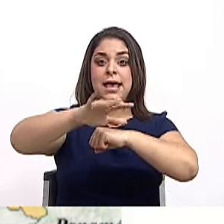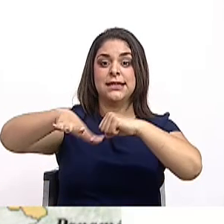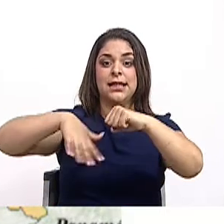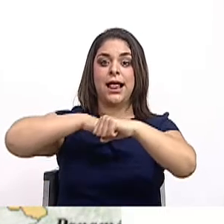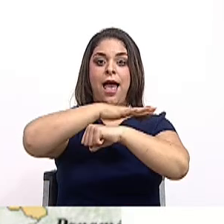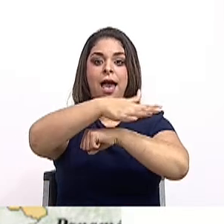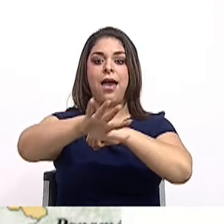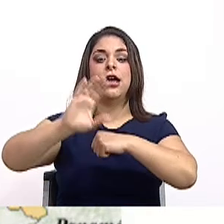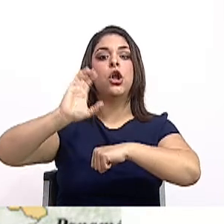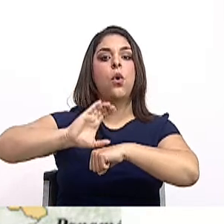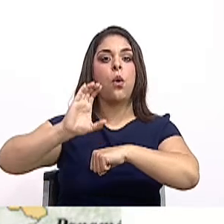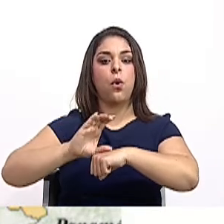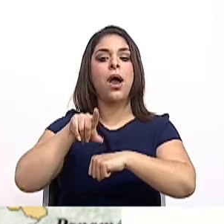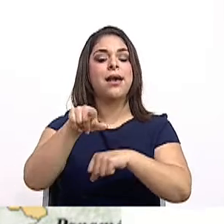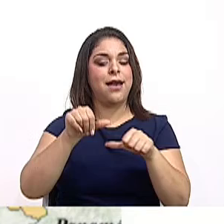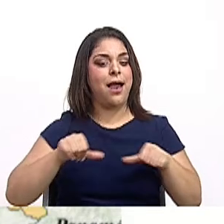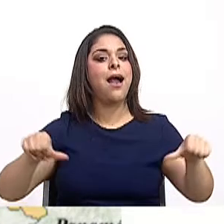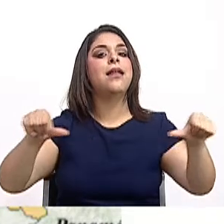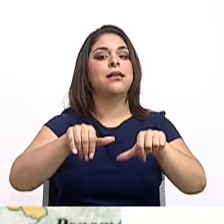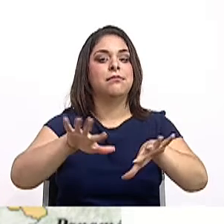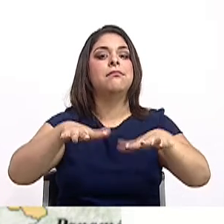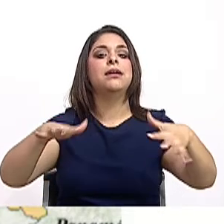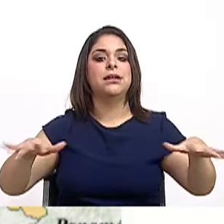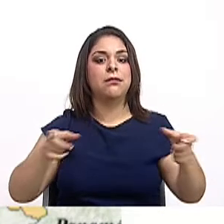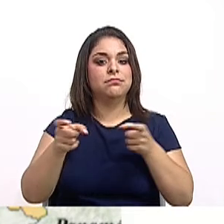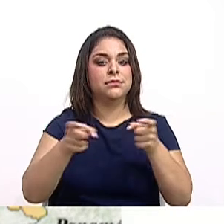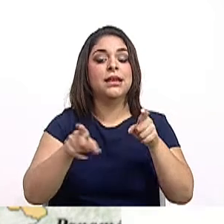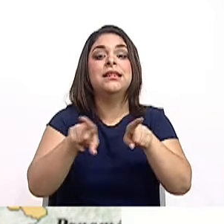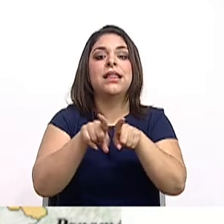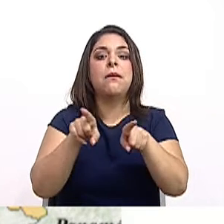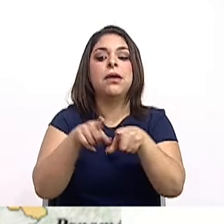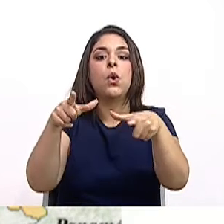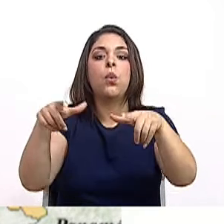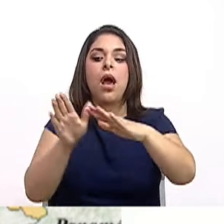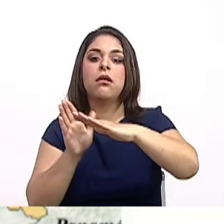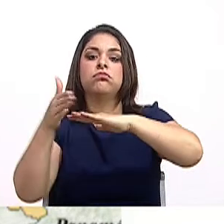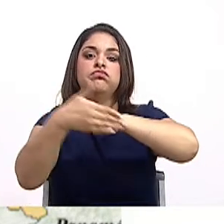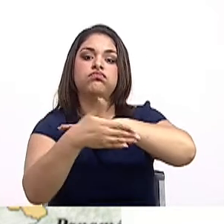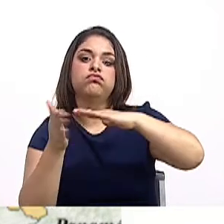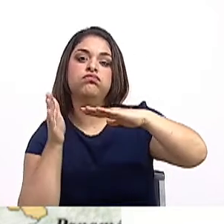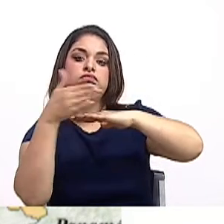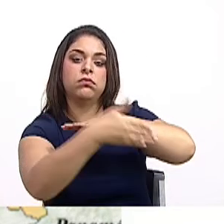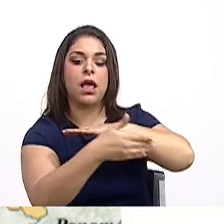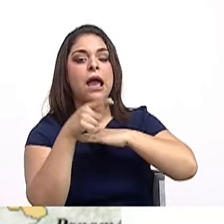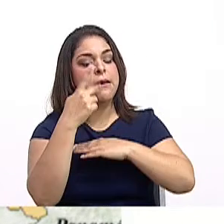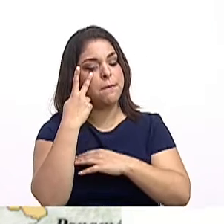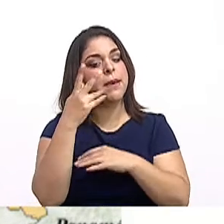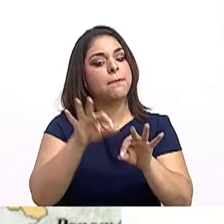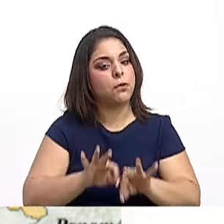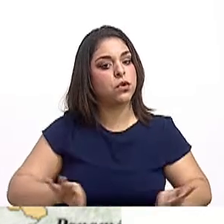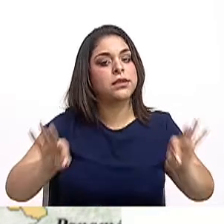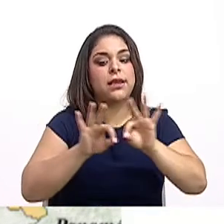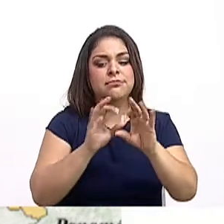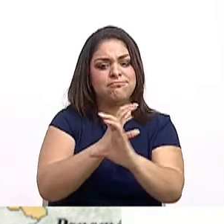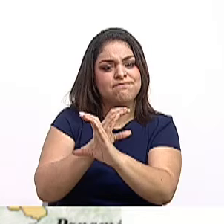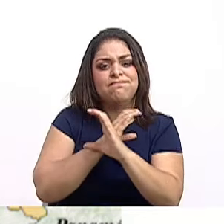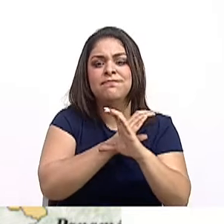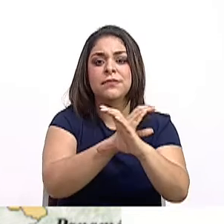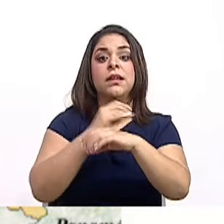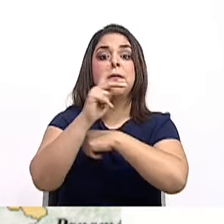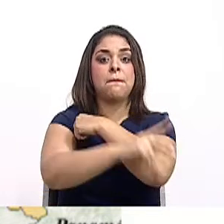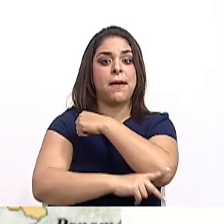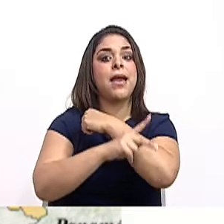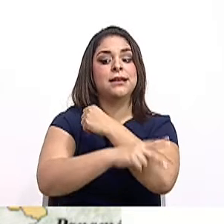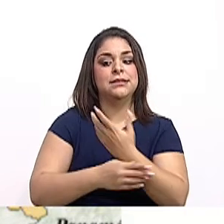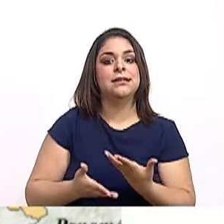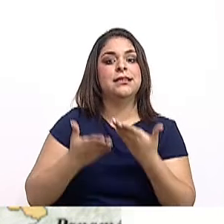marina de manejo y la tenemos también en las zonas costeras. Entonces, vean la importancia de la preservación que está dando el país, de no